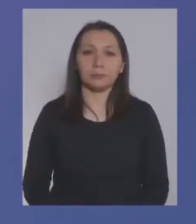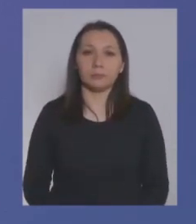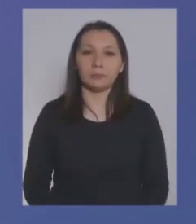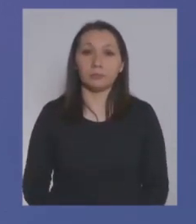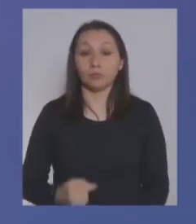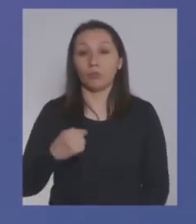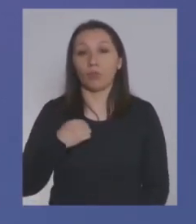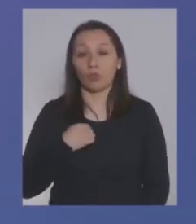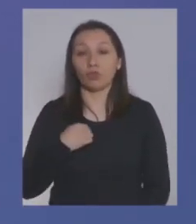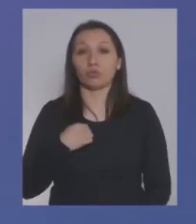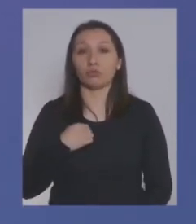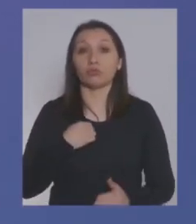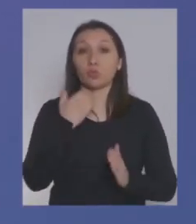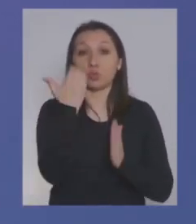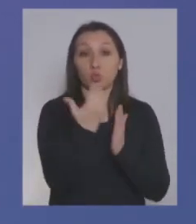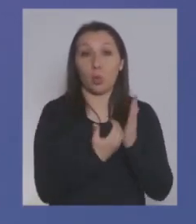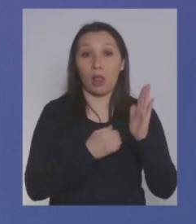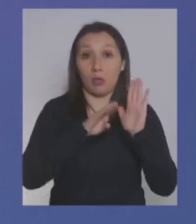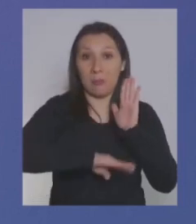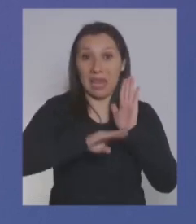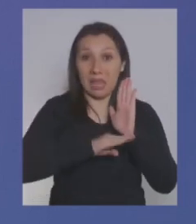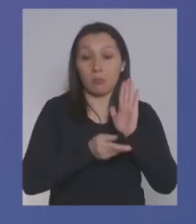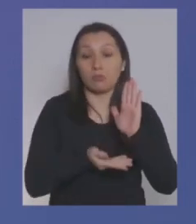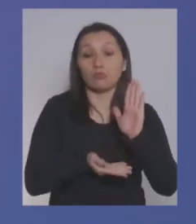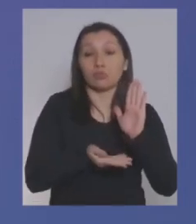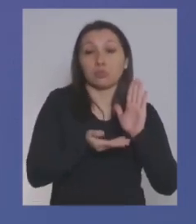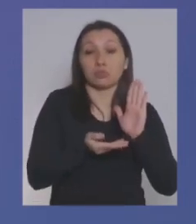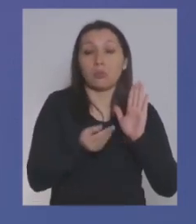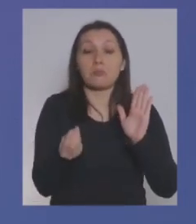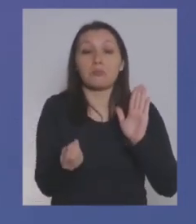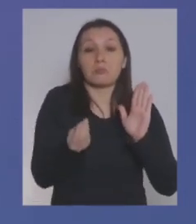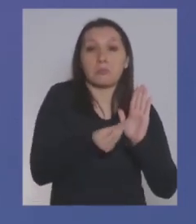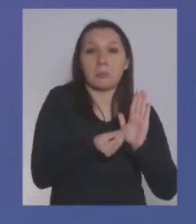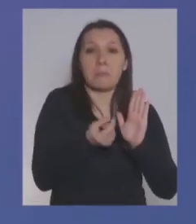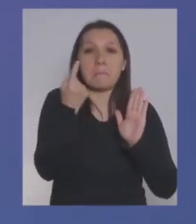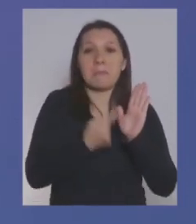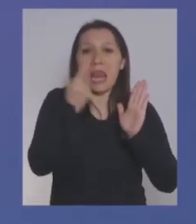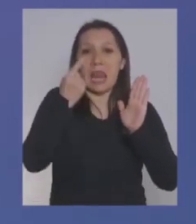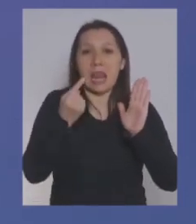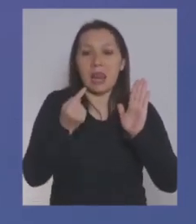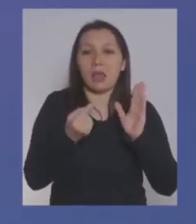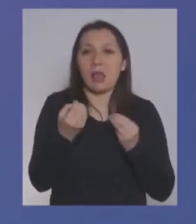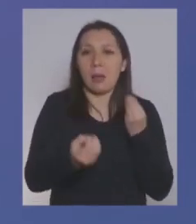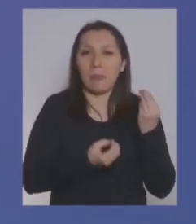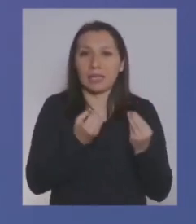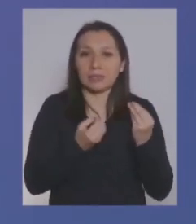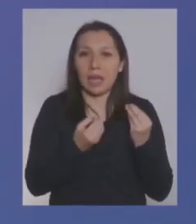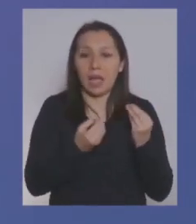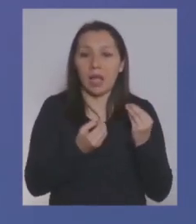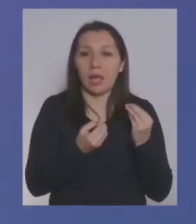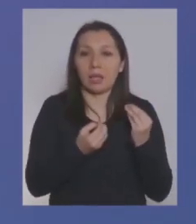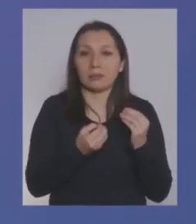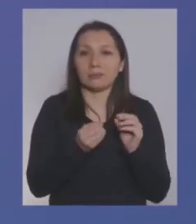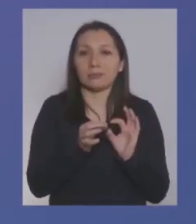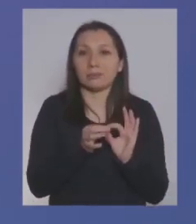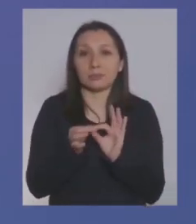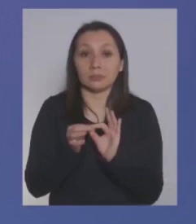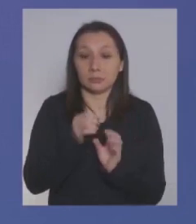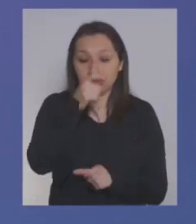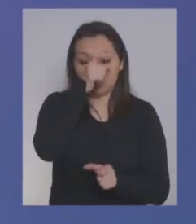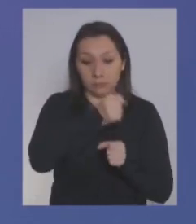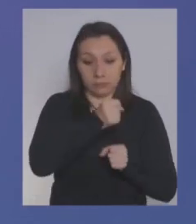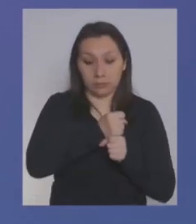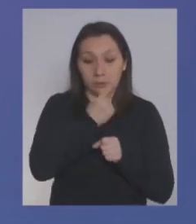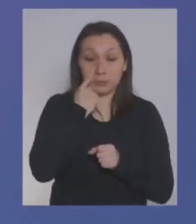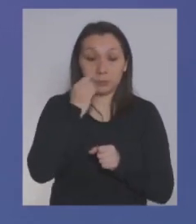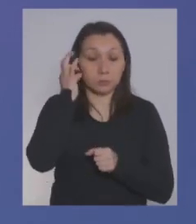si yo subiera al salario mínimo 1.000 pesos lo que ocurriría es que el trabajador